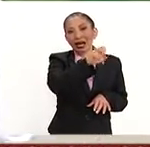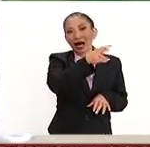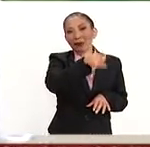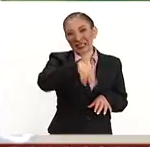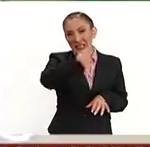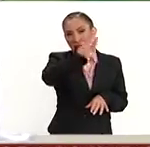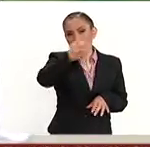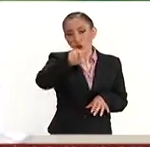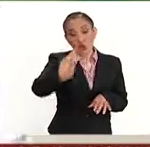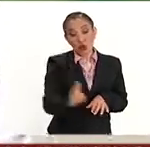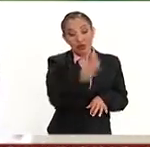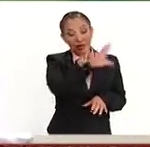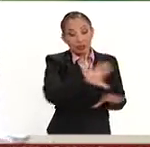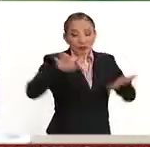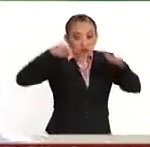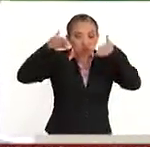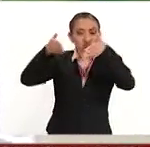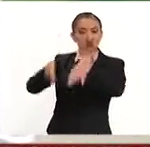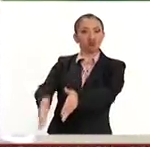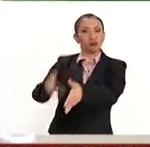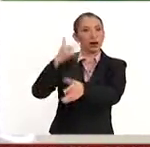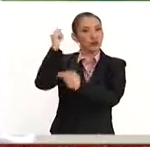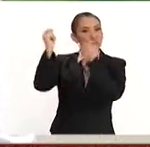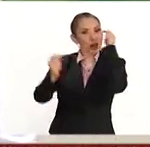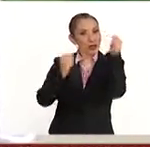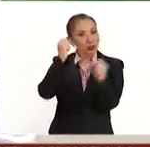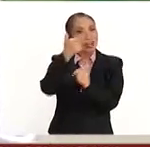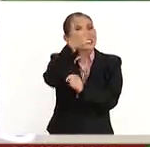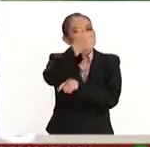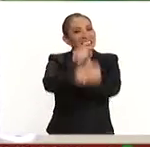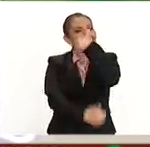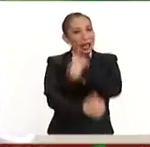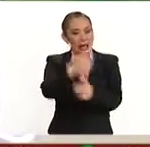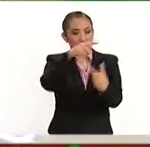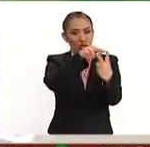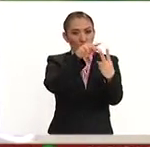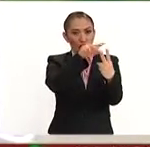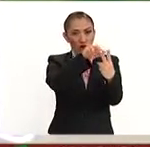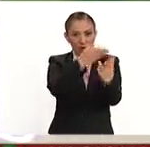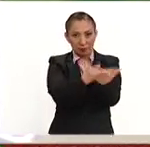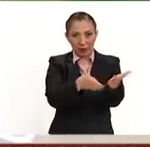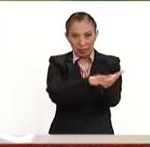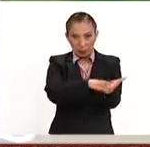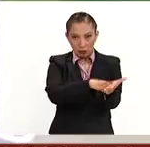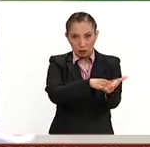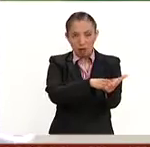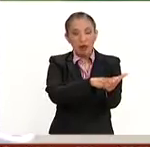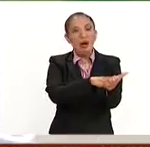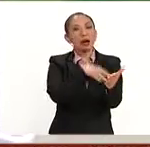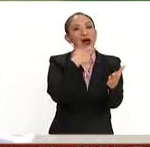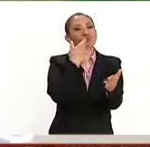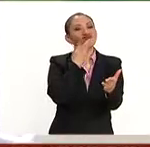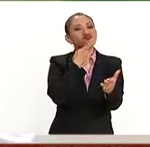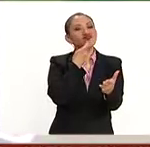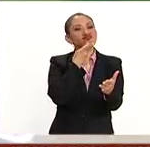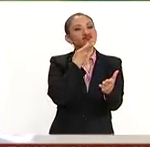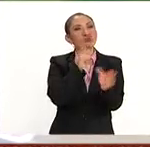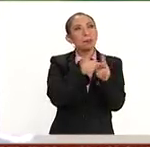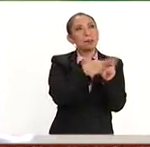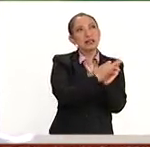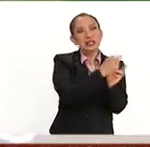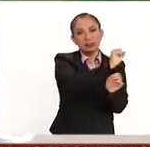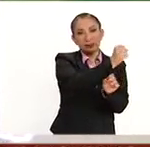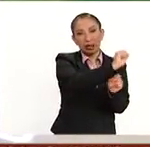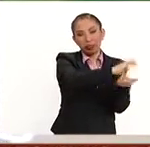es una universidad, como bien dice, desenfocada al turismo. Tenemos seis carreras, dos de ellas en el modelo bilingüe, que inició esta transición en el mes de